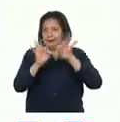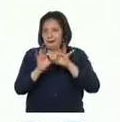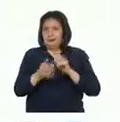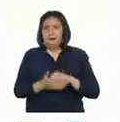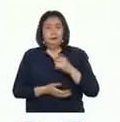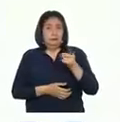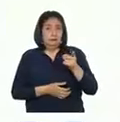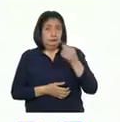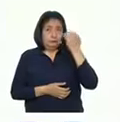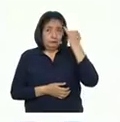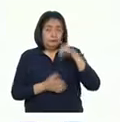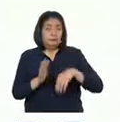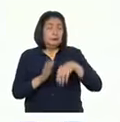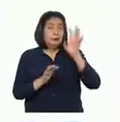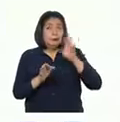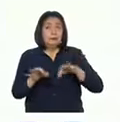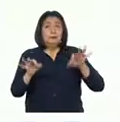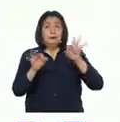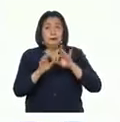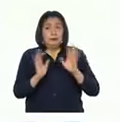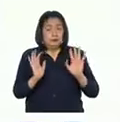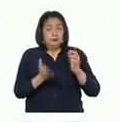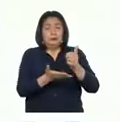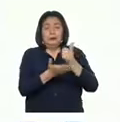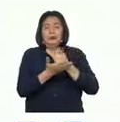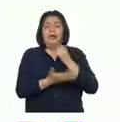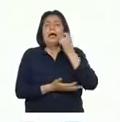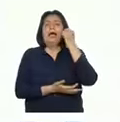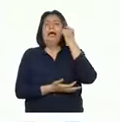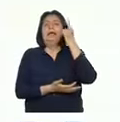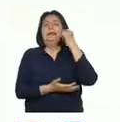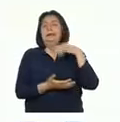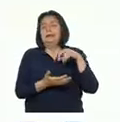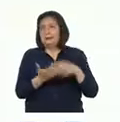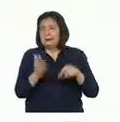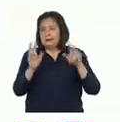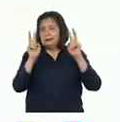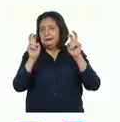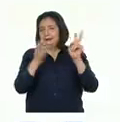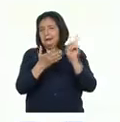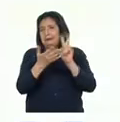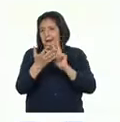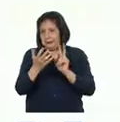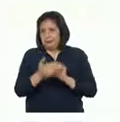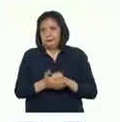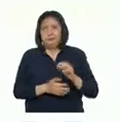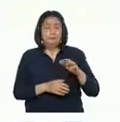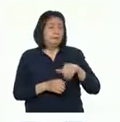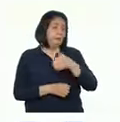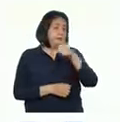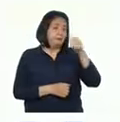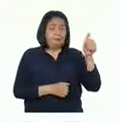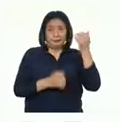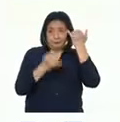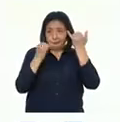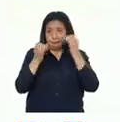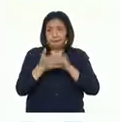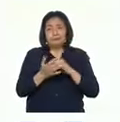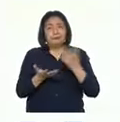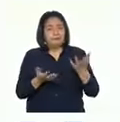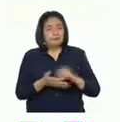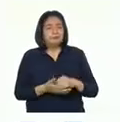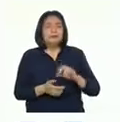Son las ideas más importantes y nos ayudan a entender el tema del texto. Las demás ideas del texto